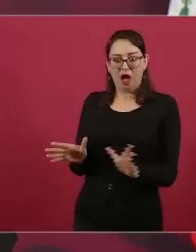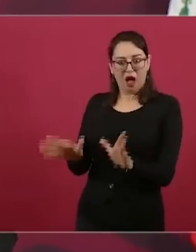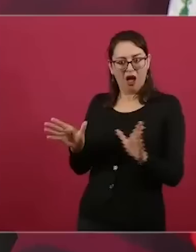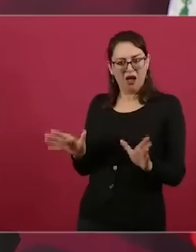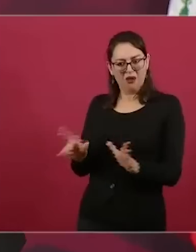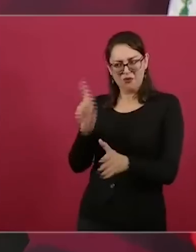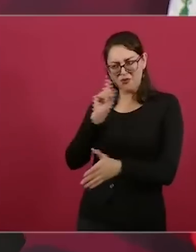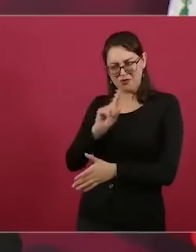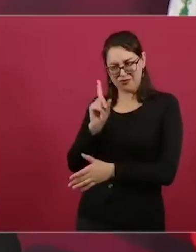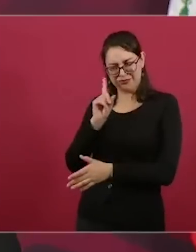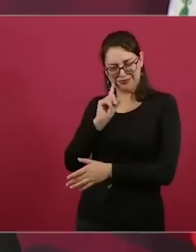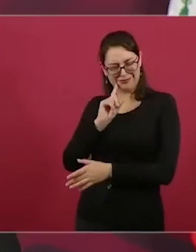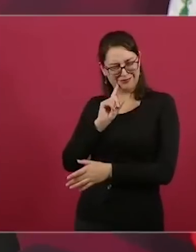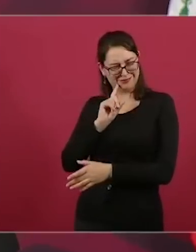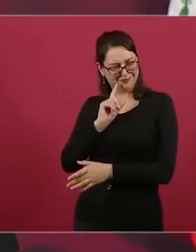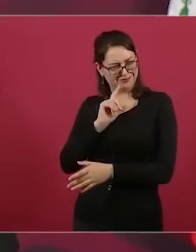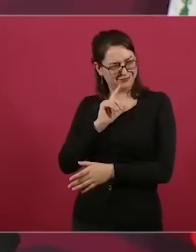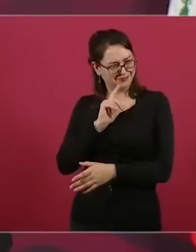No,